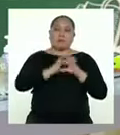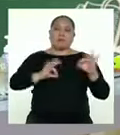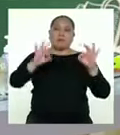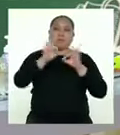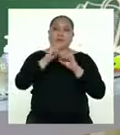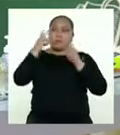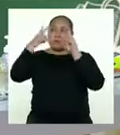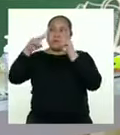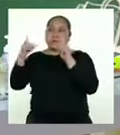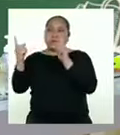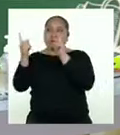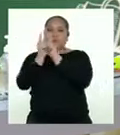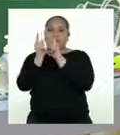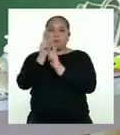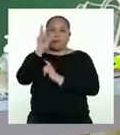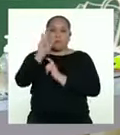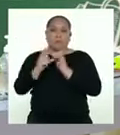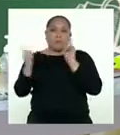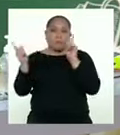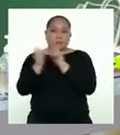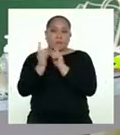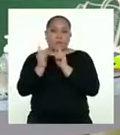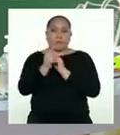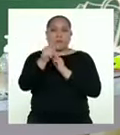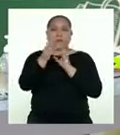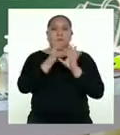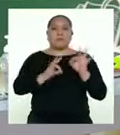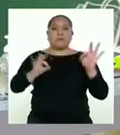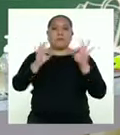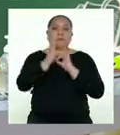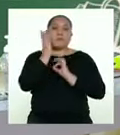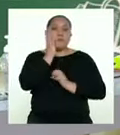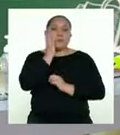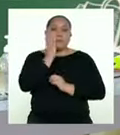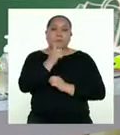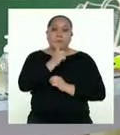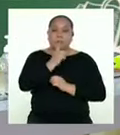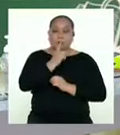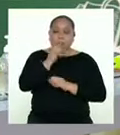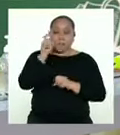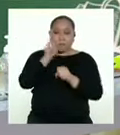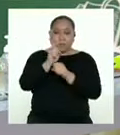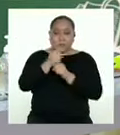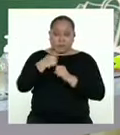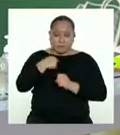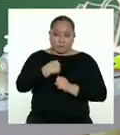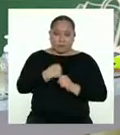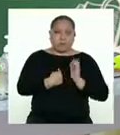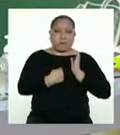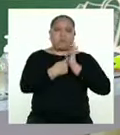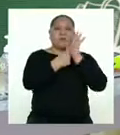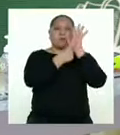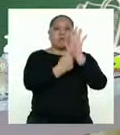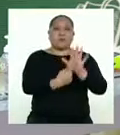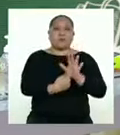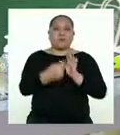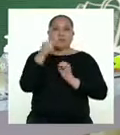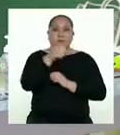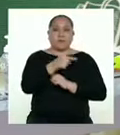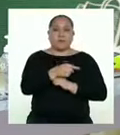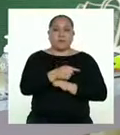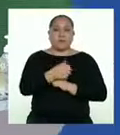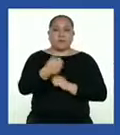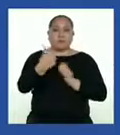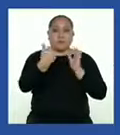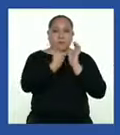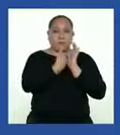con figuras cercanas. Por eso es tan importante que las mamás y los papás enseñen con el ejemplo. En este caso, siguiendo sus